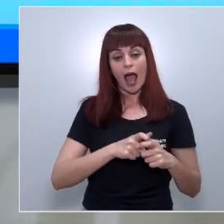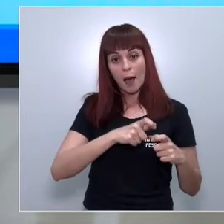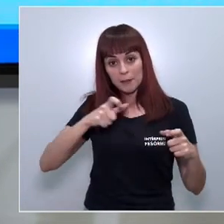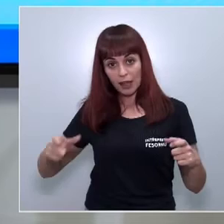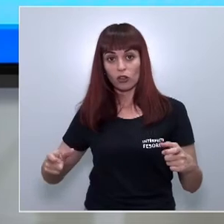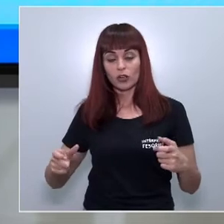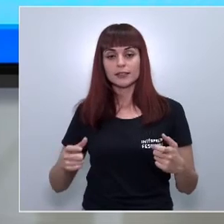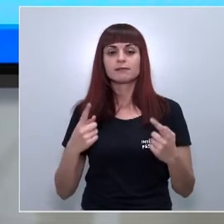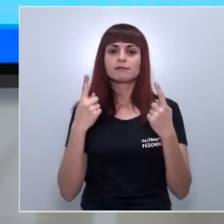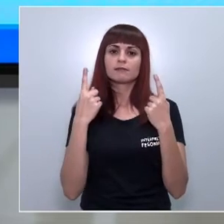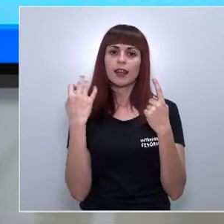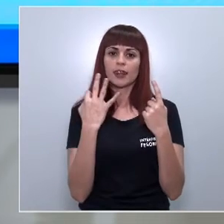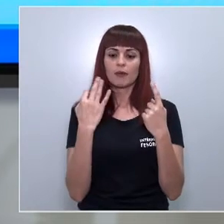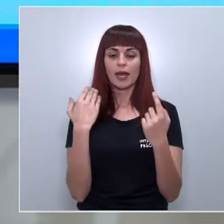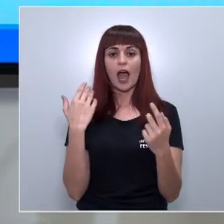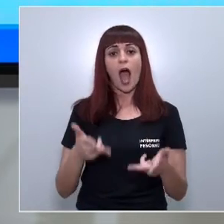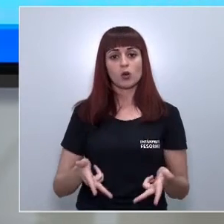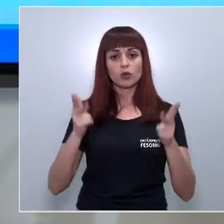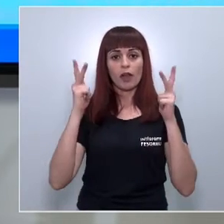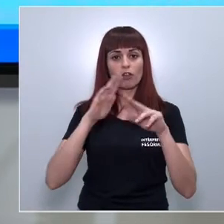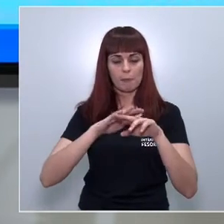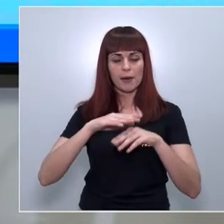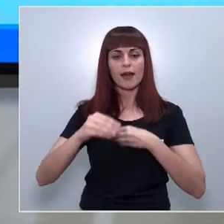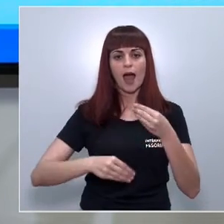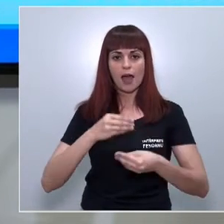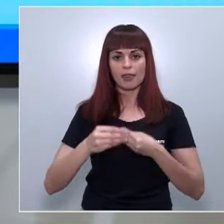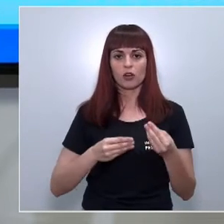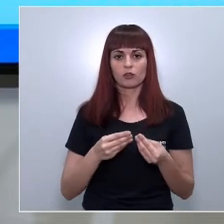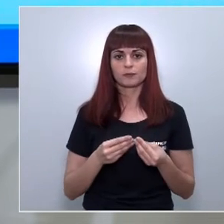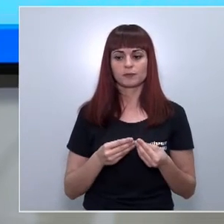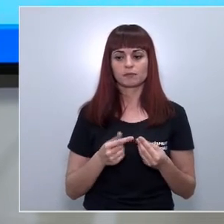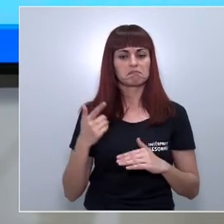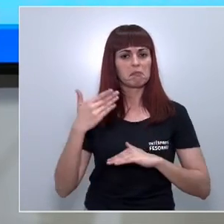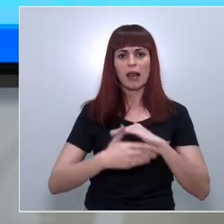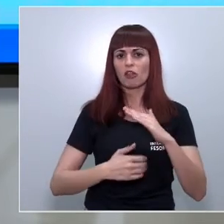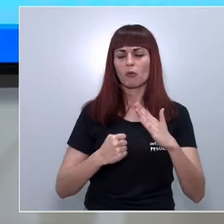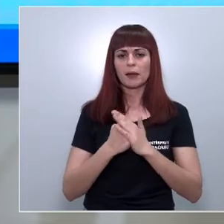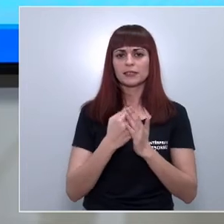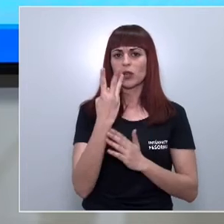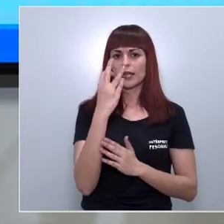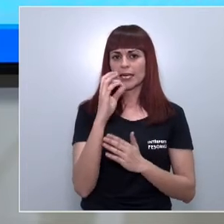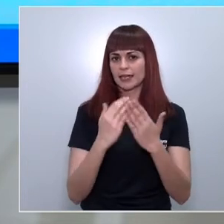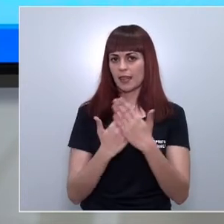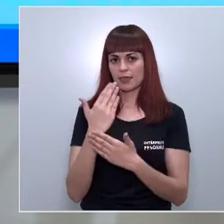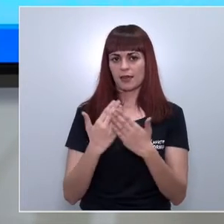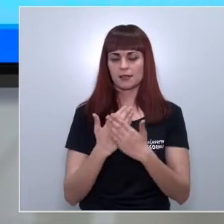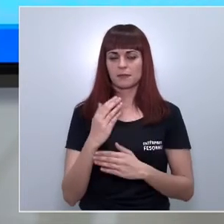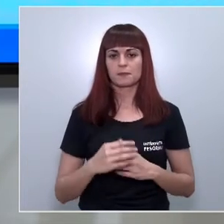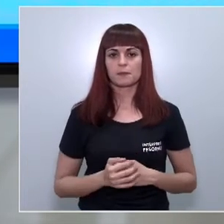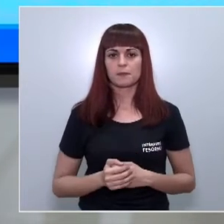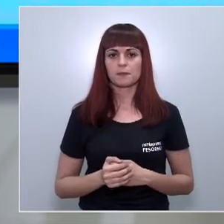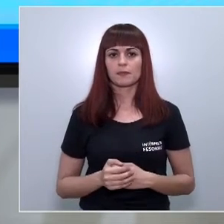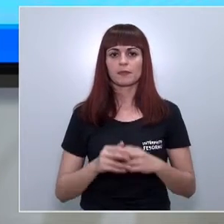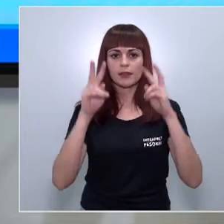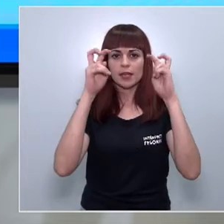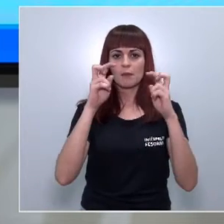sustanciales recibirán la autorización para poder proceder a la ampliación de la misma en un plazo máximo de 30 días. En relación a la